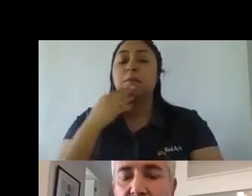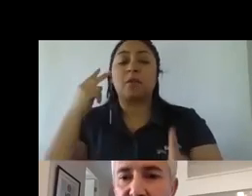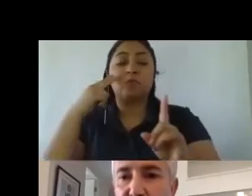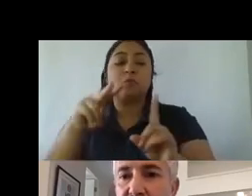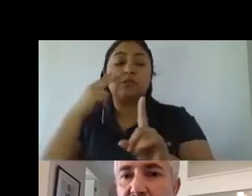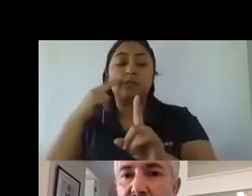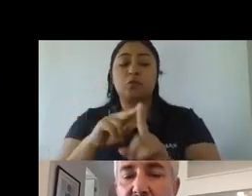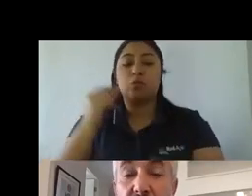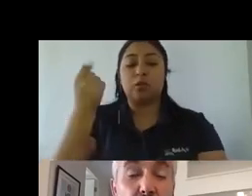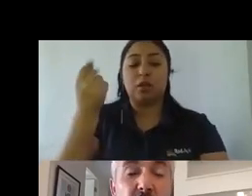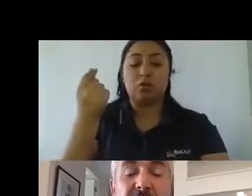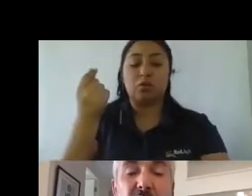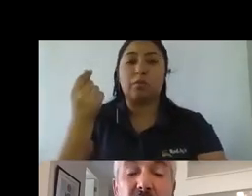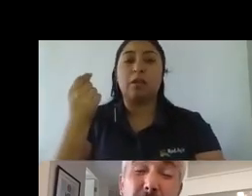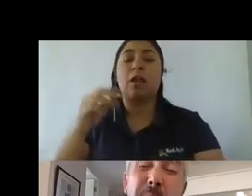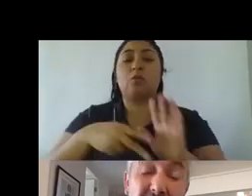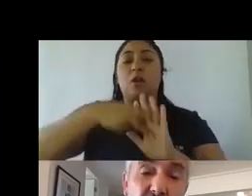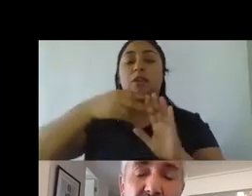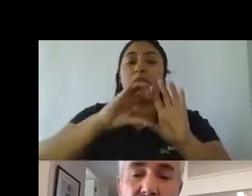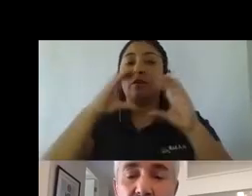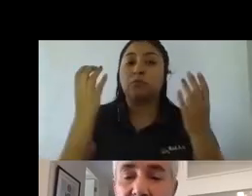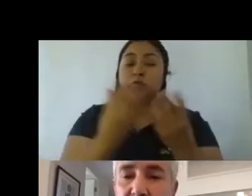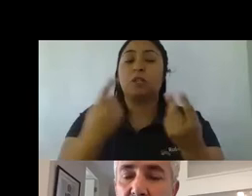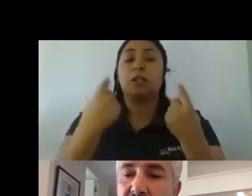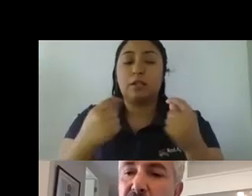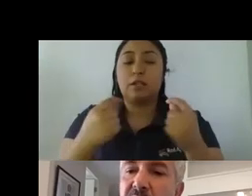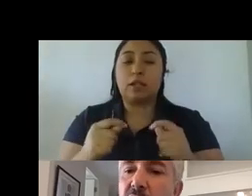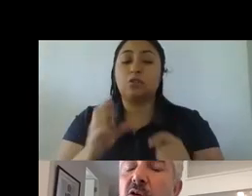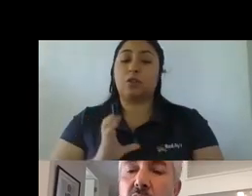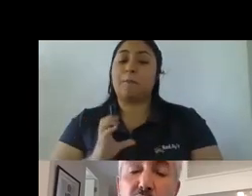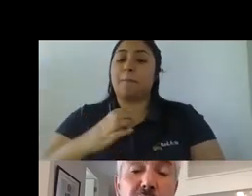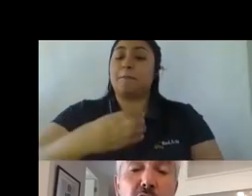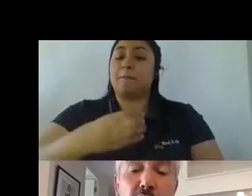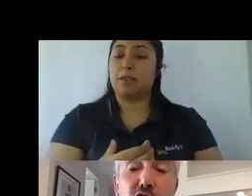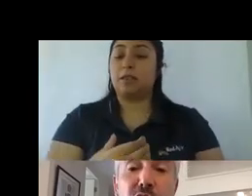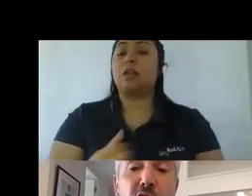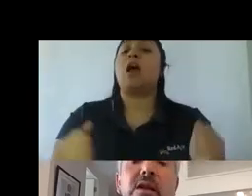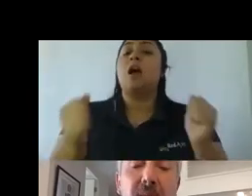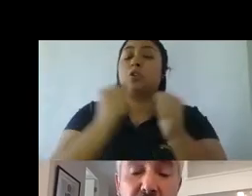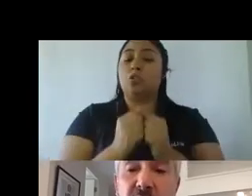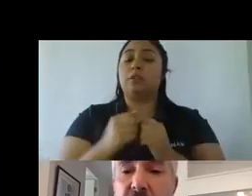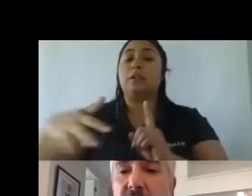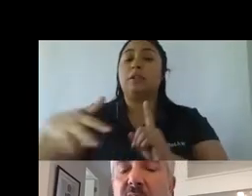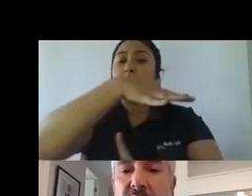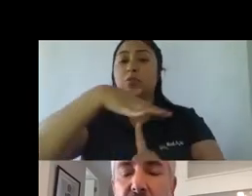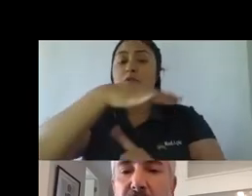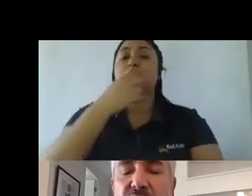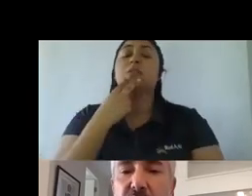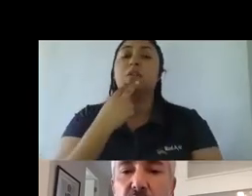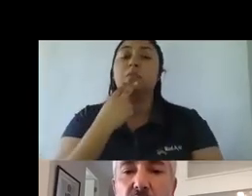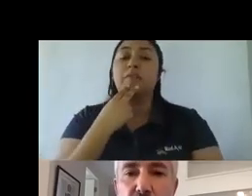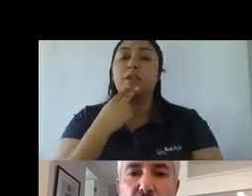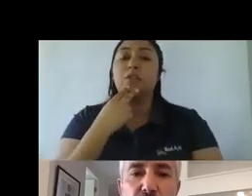a nivel mundial y por lo tanto tratando de ser empáticos digamos con la situación que están viviendo nuestros consumidores las personas que estaban